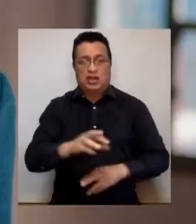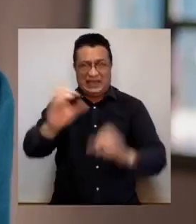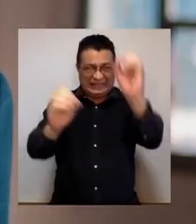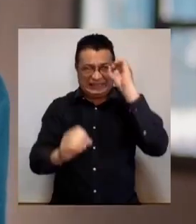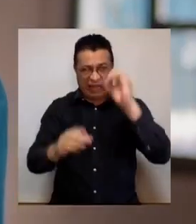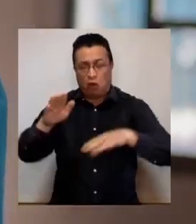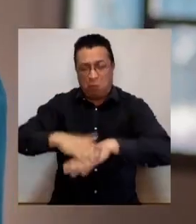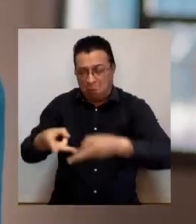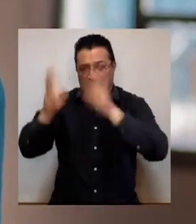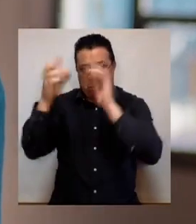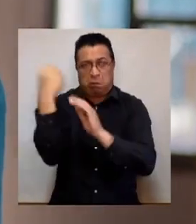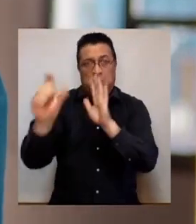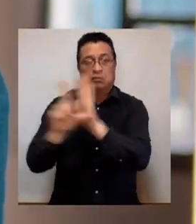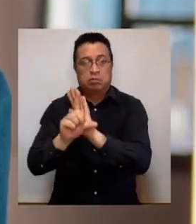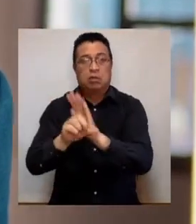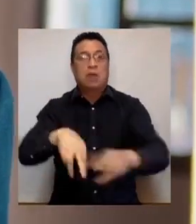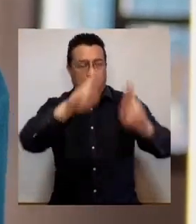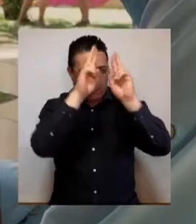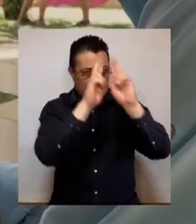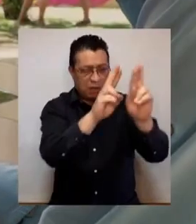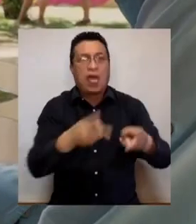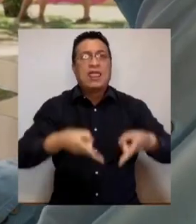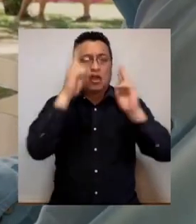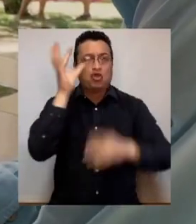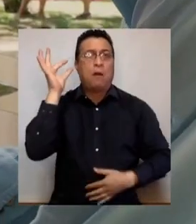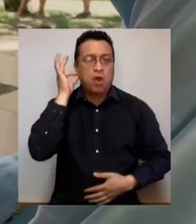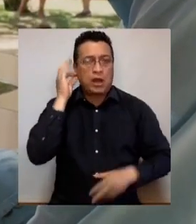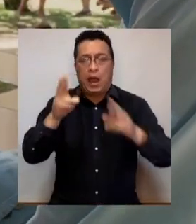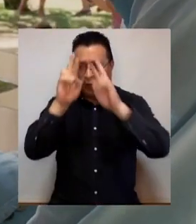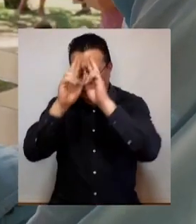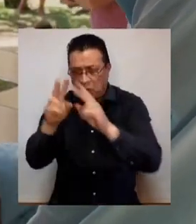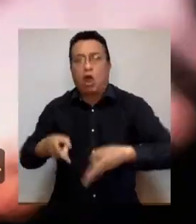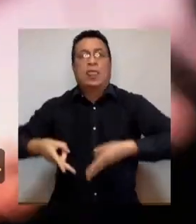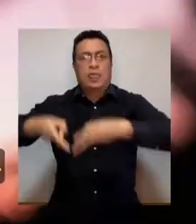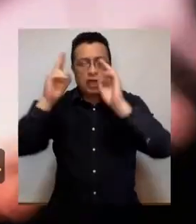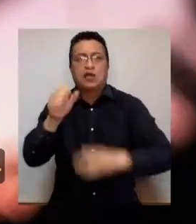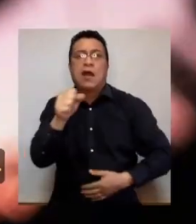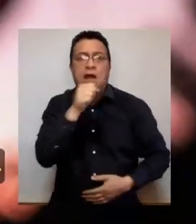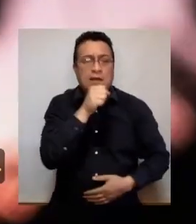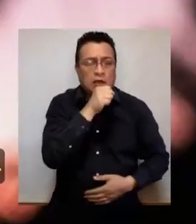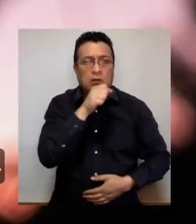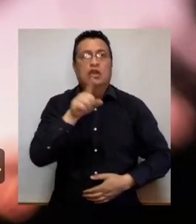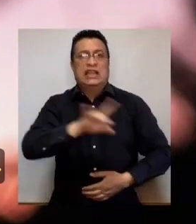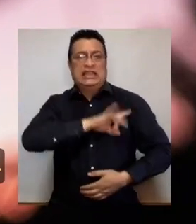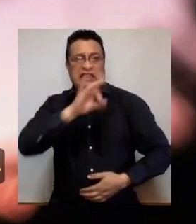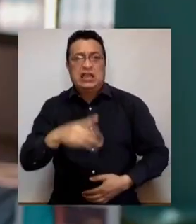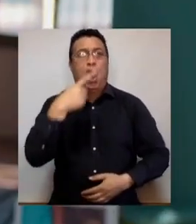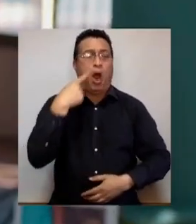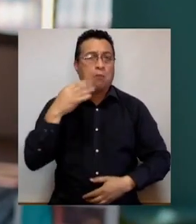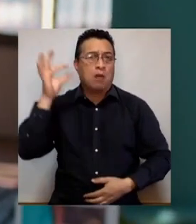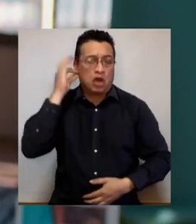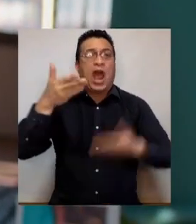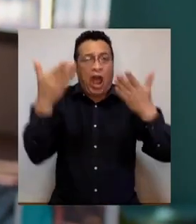Para Chile Cero tolerancia A la delincuencia Con respeto A los derechos De la mujer Con respeto A los derechos De los ancianos